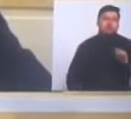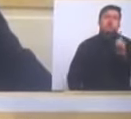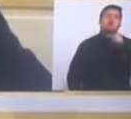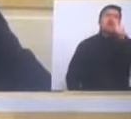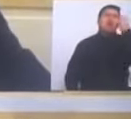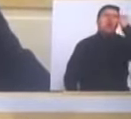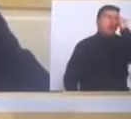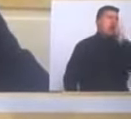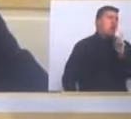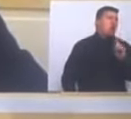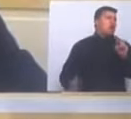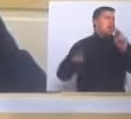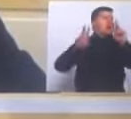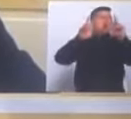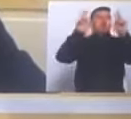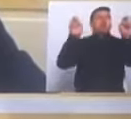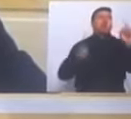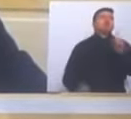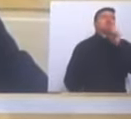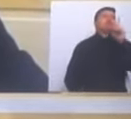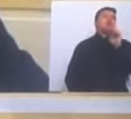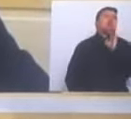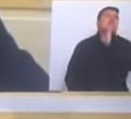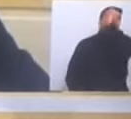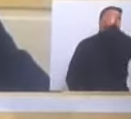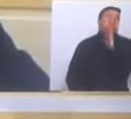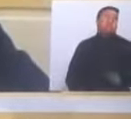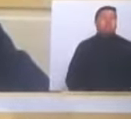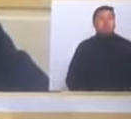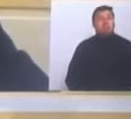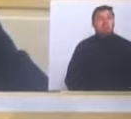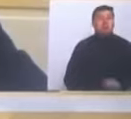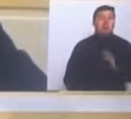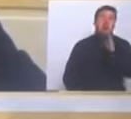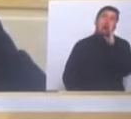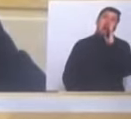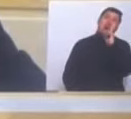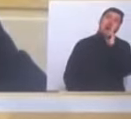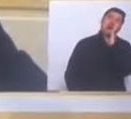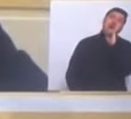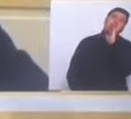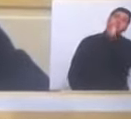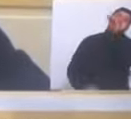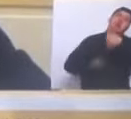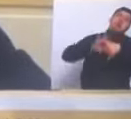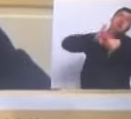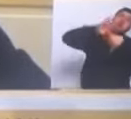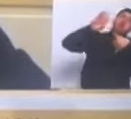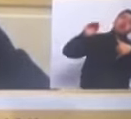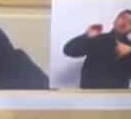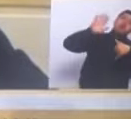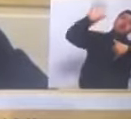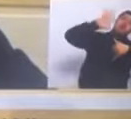es un tema solamente de los hombres y las mujeres del Caribe colombiano.